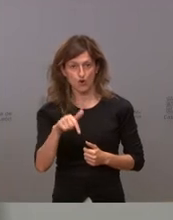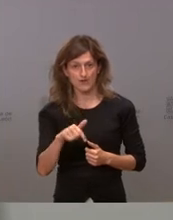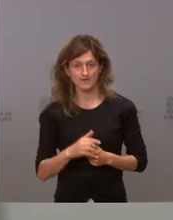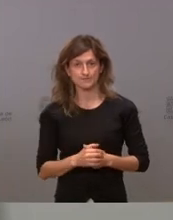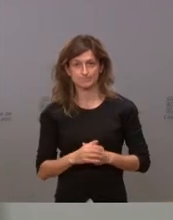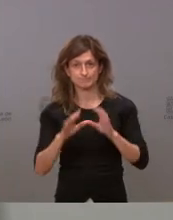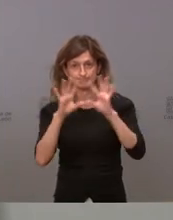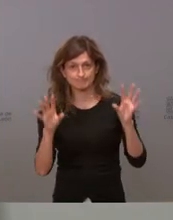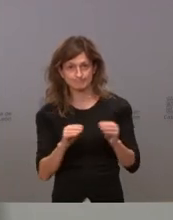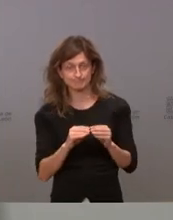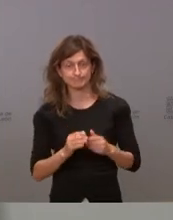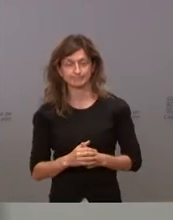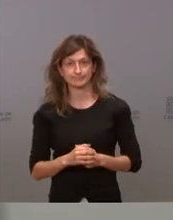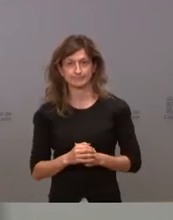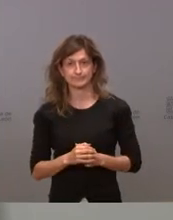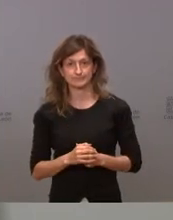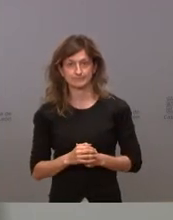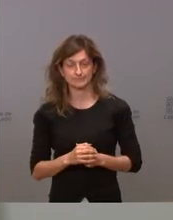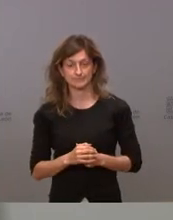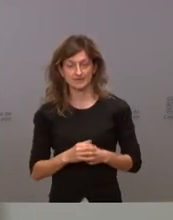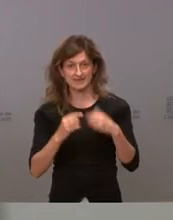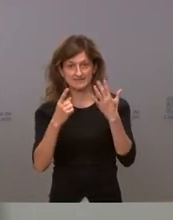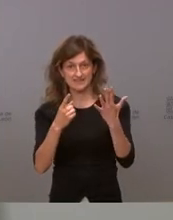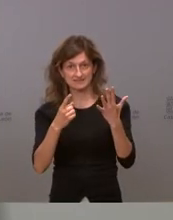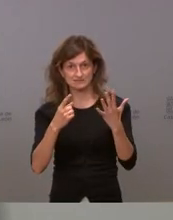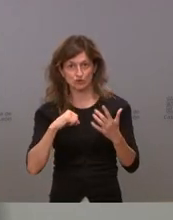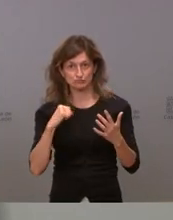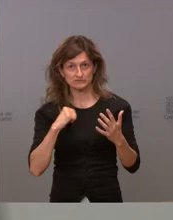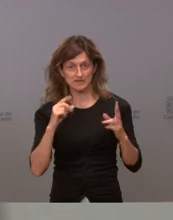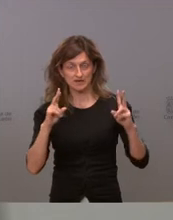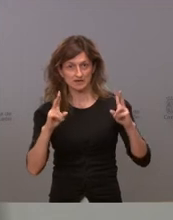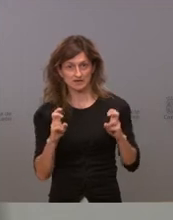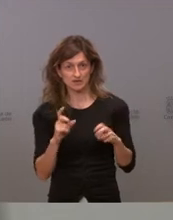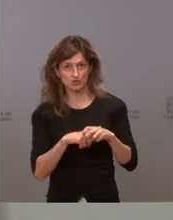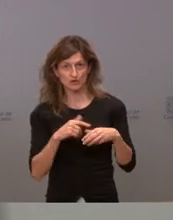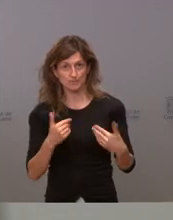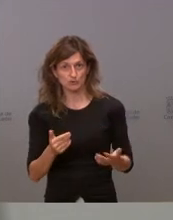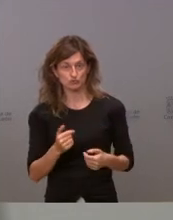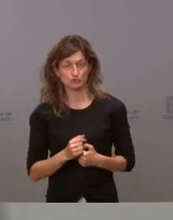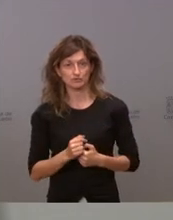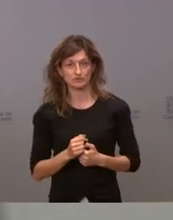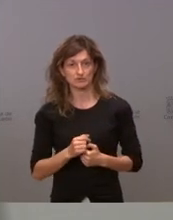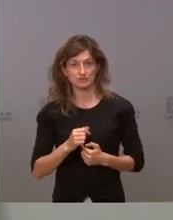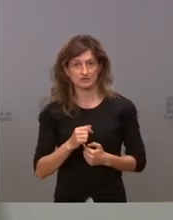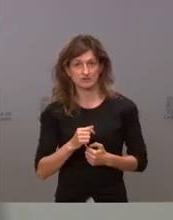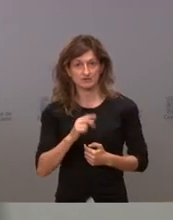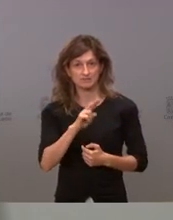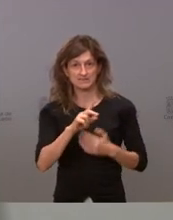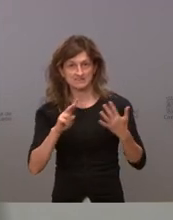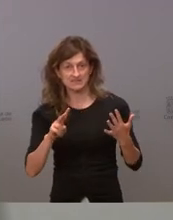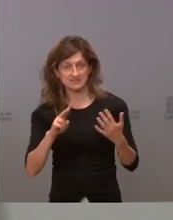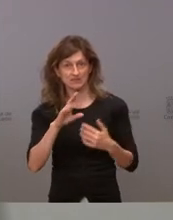hoy pues hay seis ingresos a primera hora de mañana 27 29 37 44